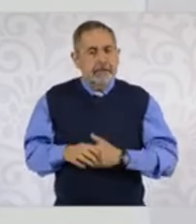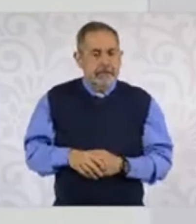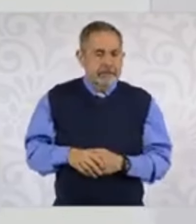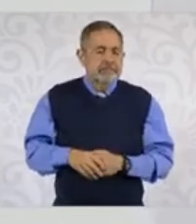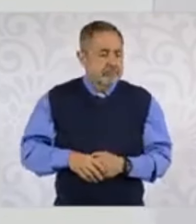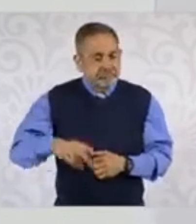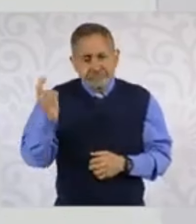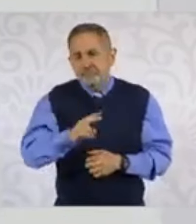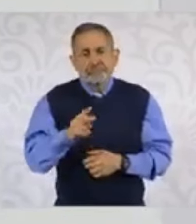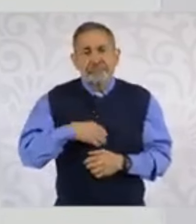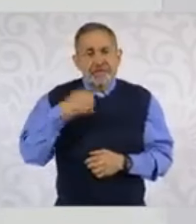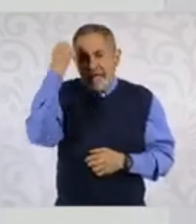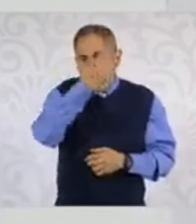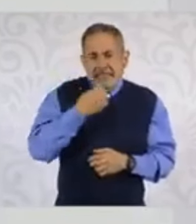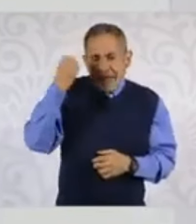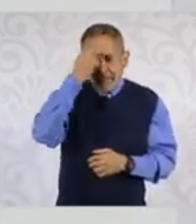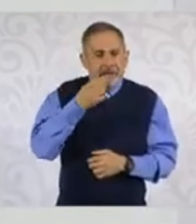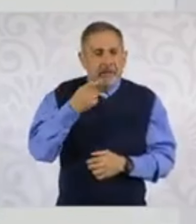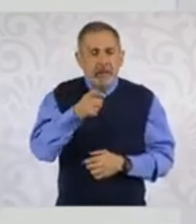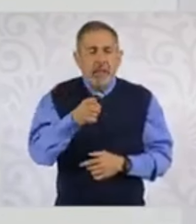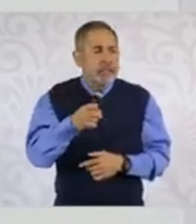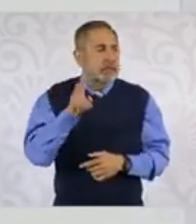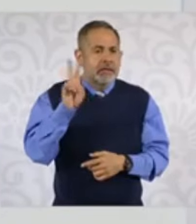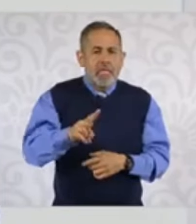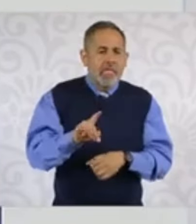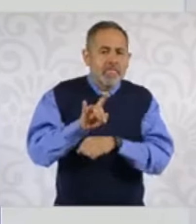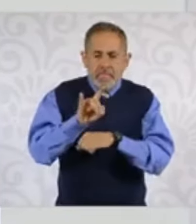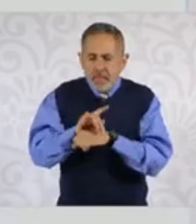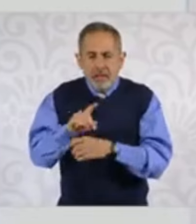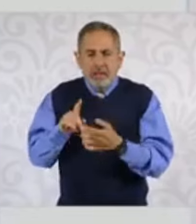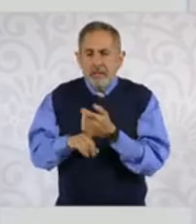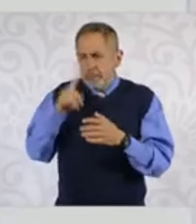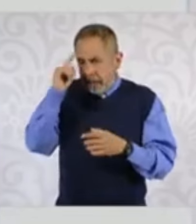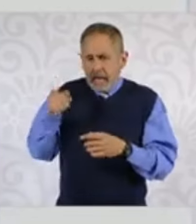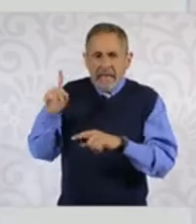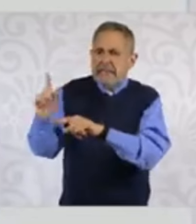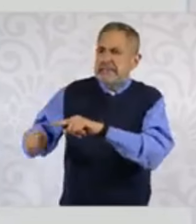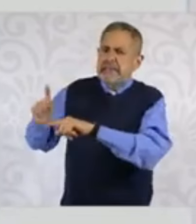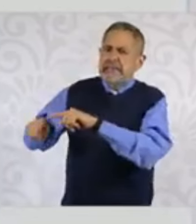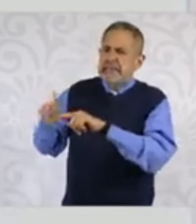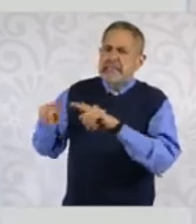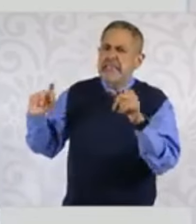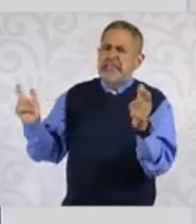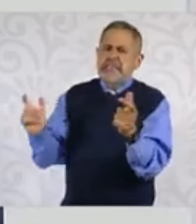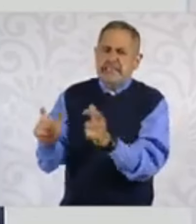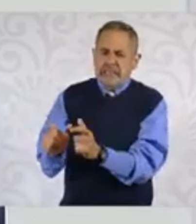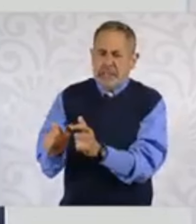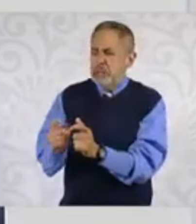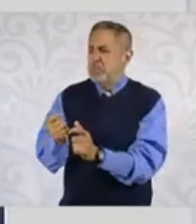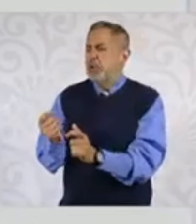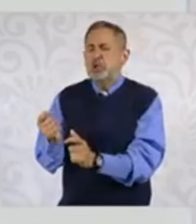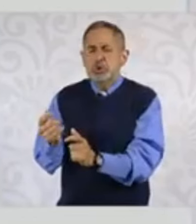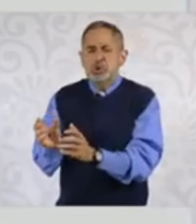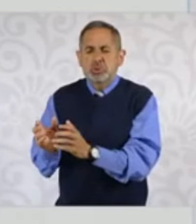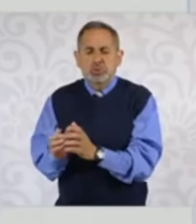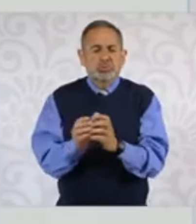escuchar la noticia y se adelantan. En ocasiones son comentarios no muy positivos y pues por el hecho de no